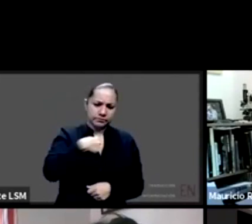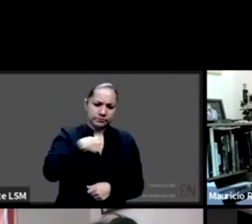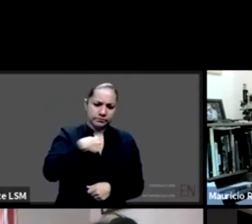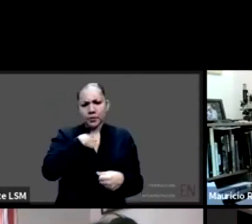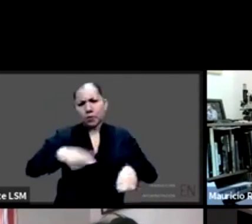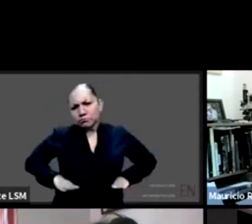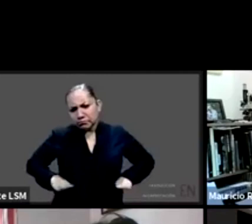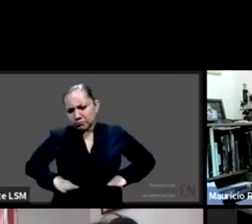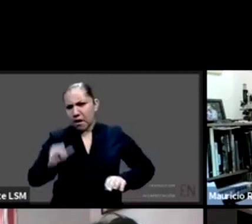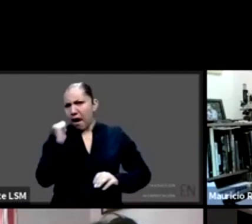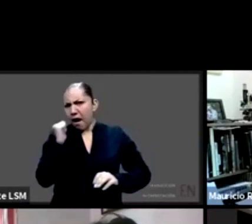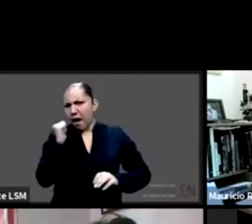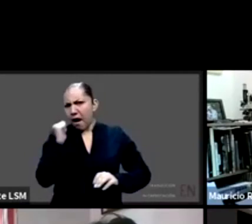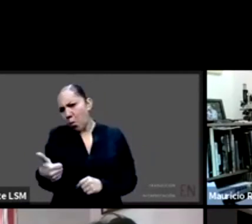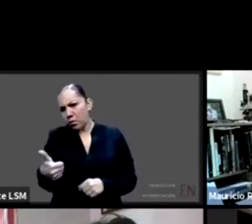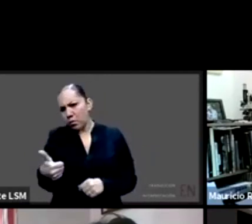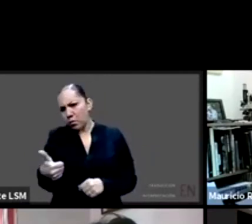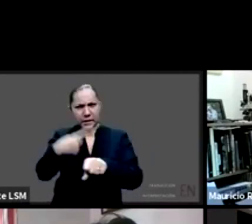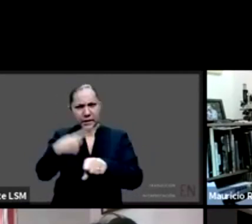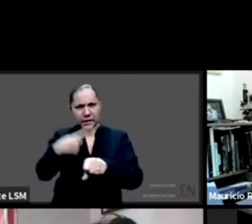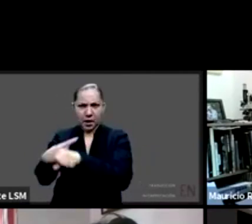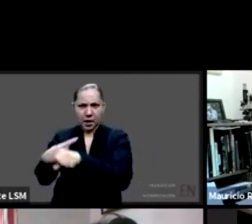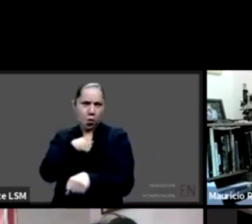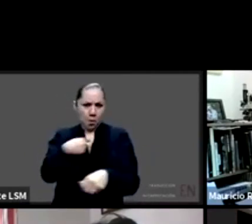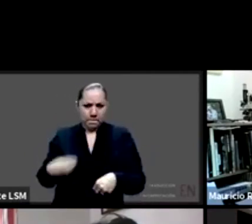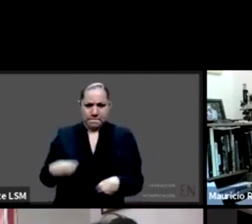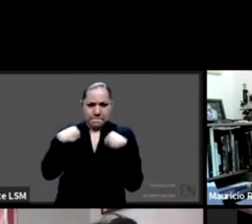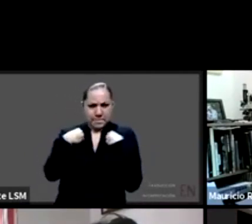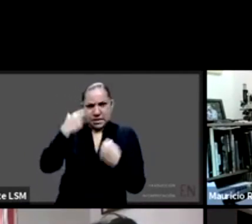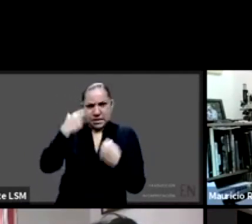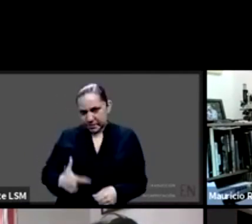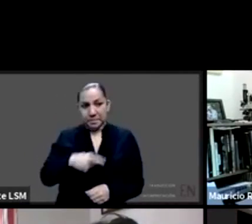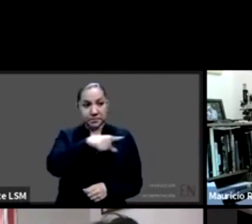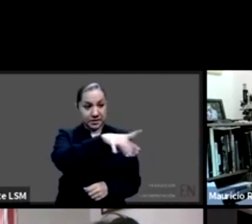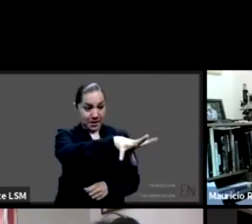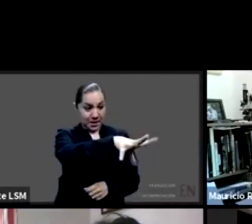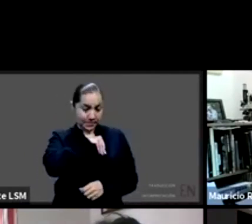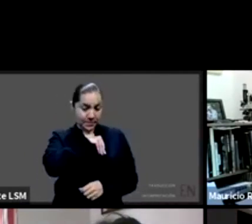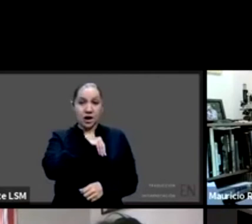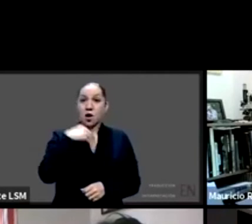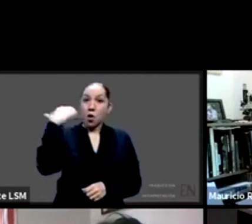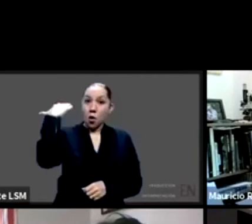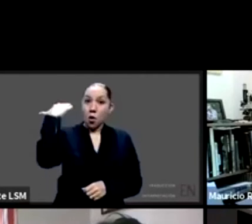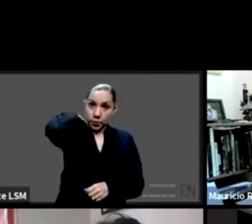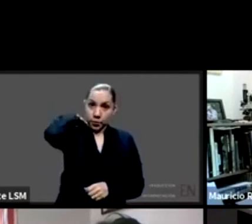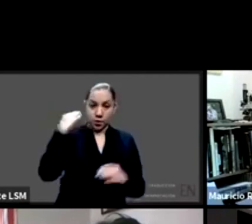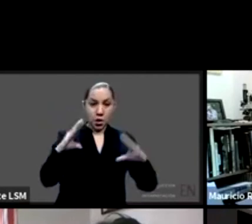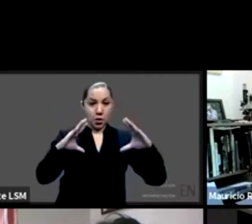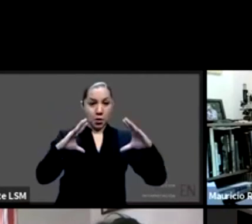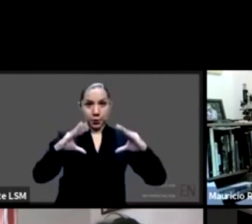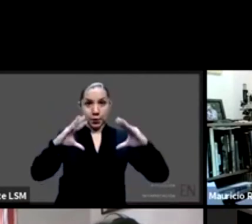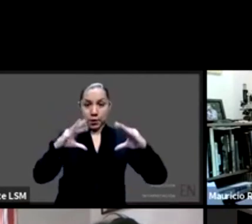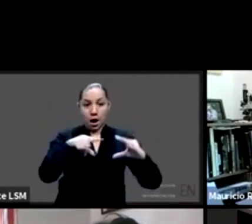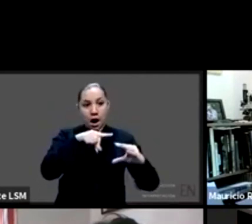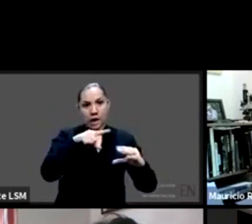condición de vida corre un riesgo alto de que la función pulmonar no se recupere al 100% de inmediato y que